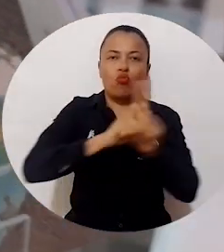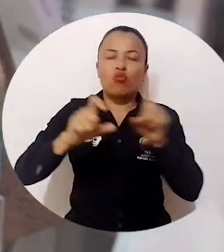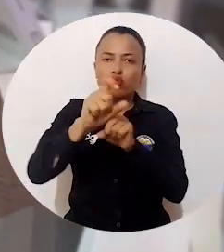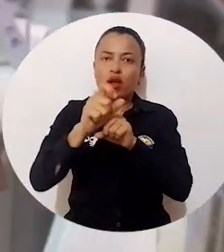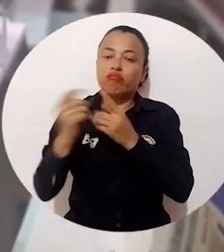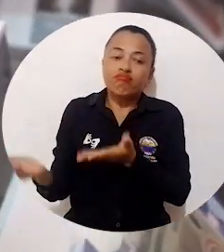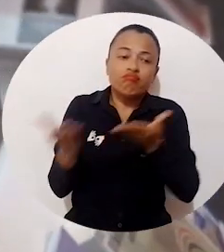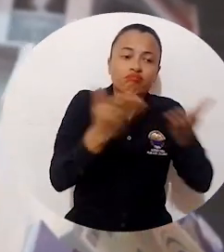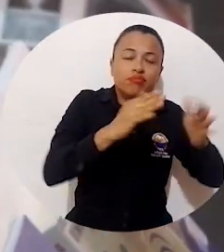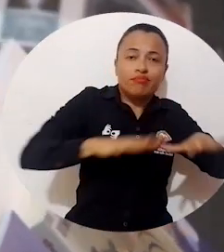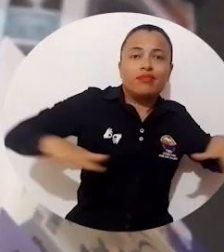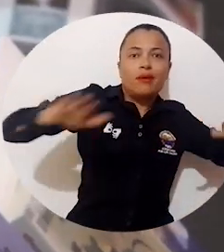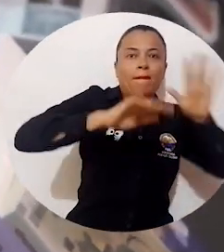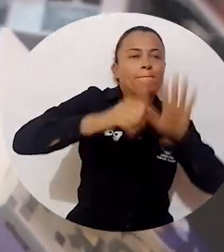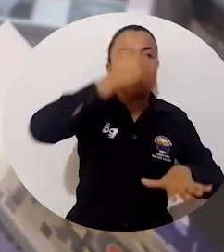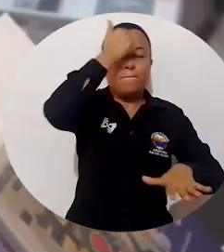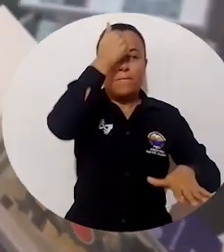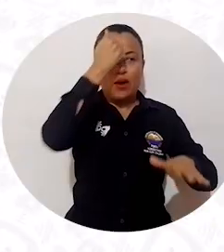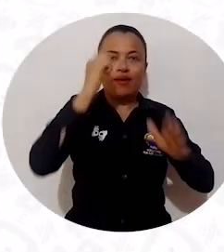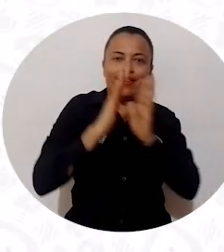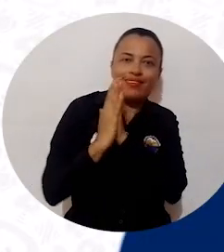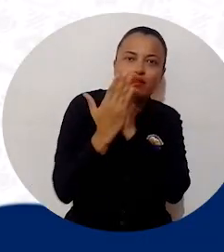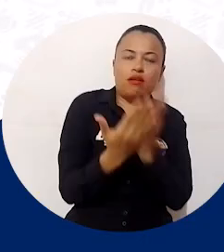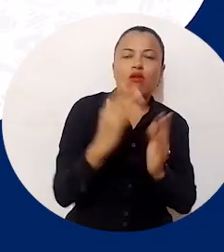principal espacio literario de Colombia.